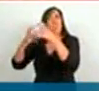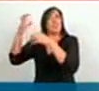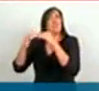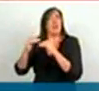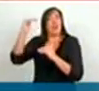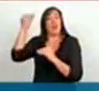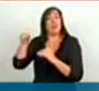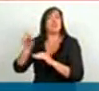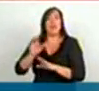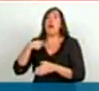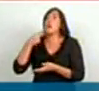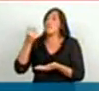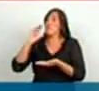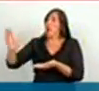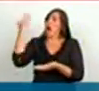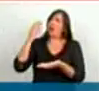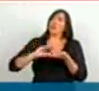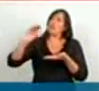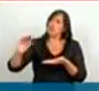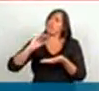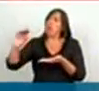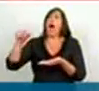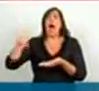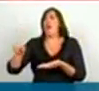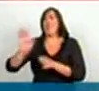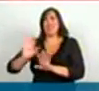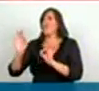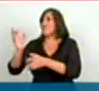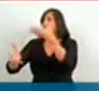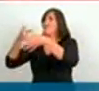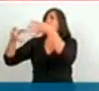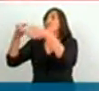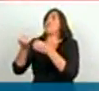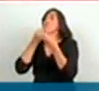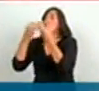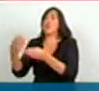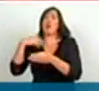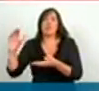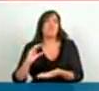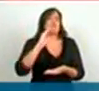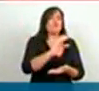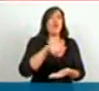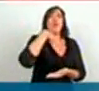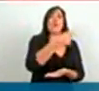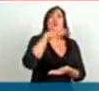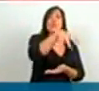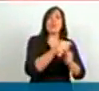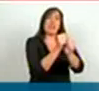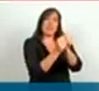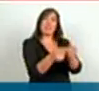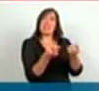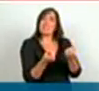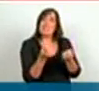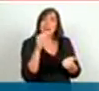que debemos utilizar esos fondos para reorientarlos hacia otras actividades económicas o industriales que necesiten